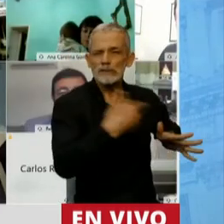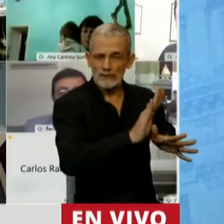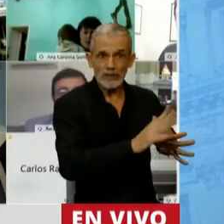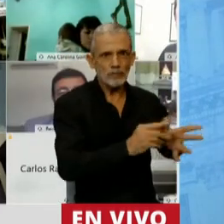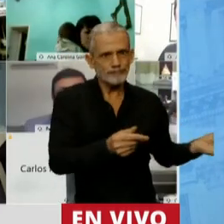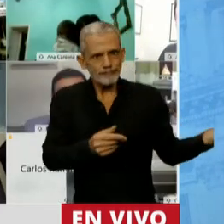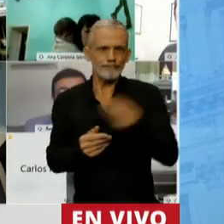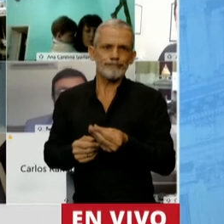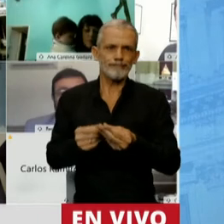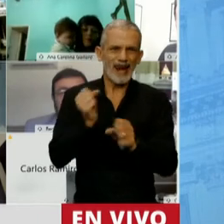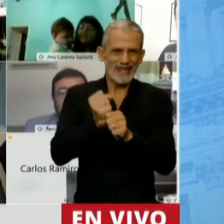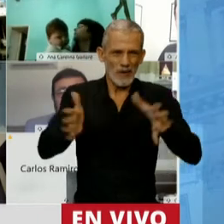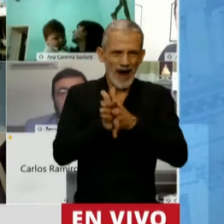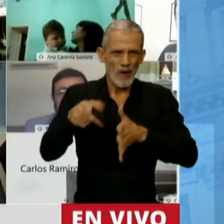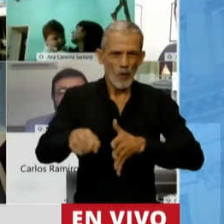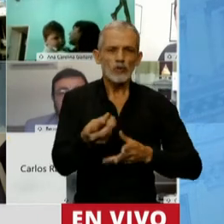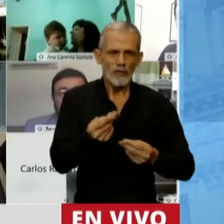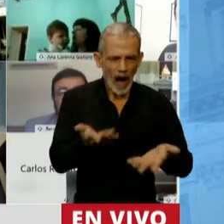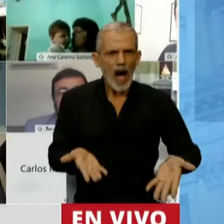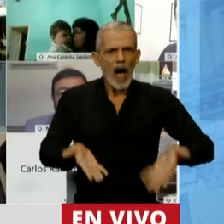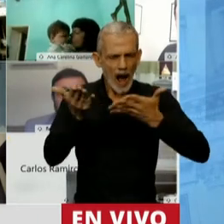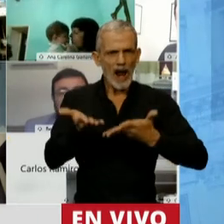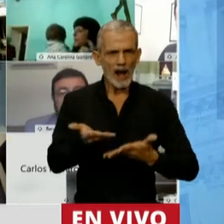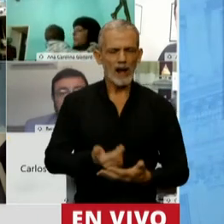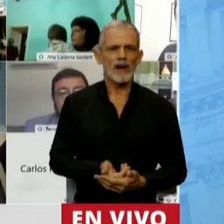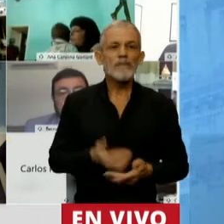por no haberlos revalorizado en su momento.